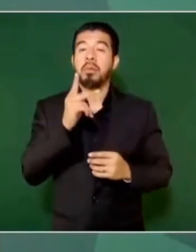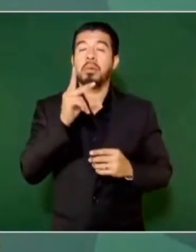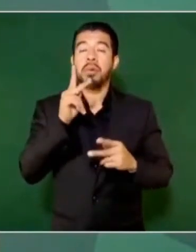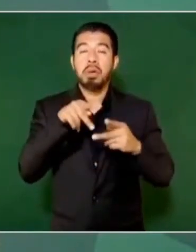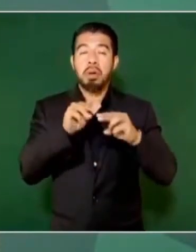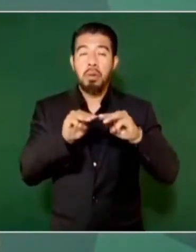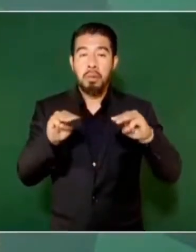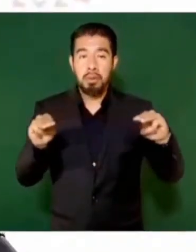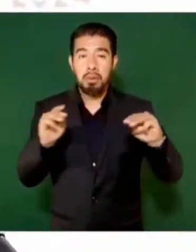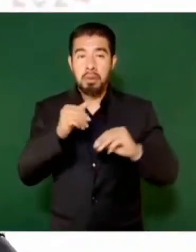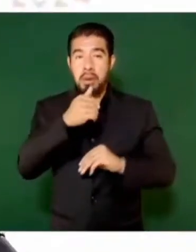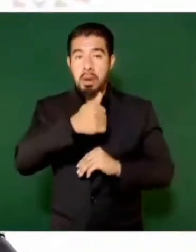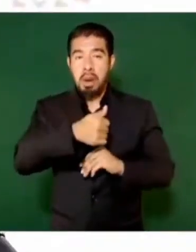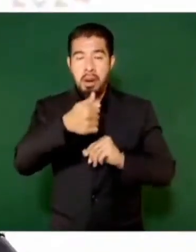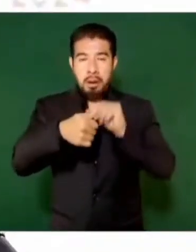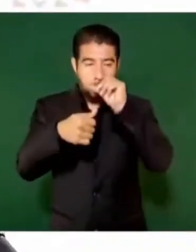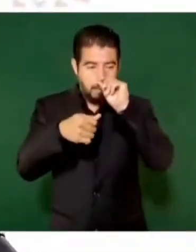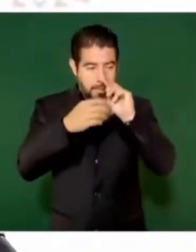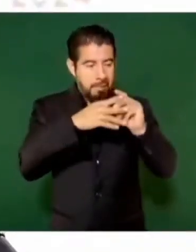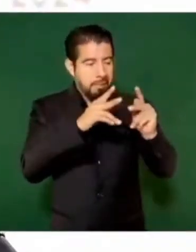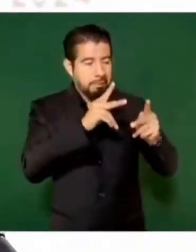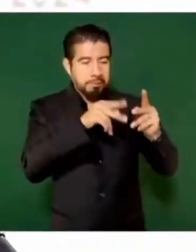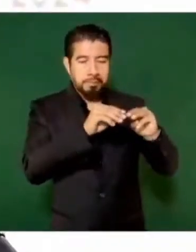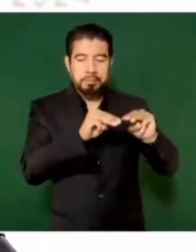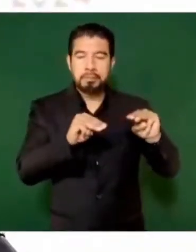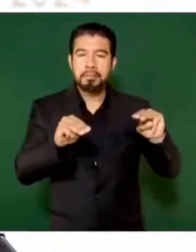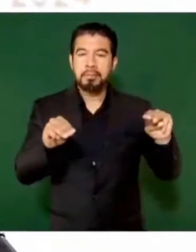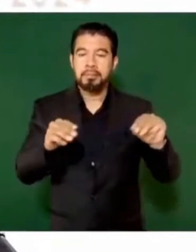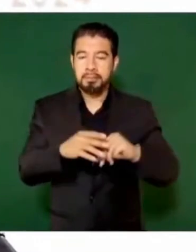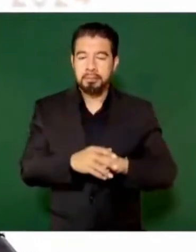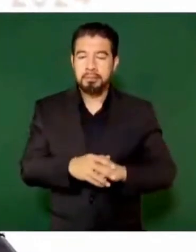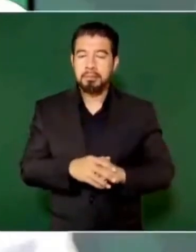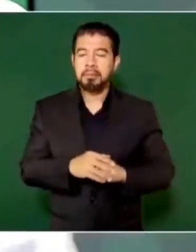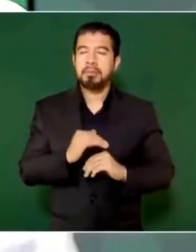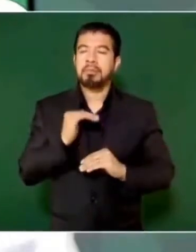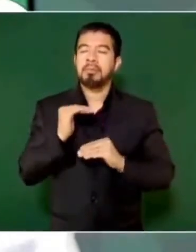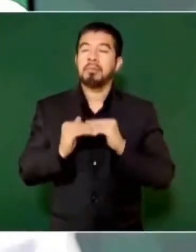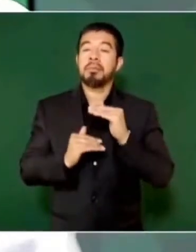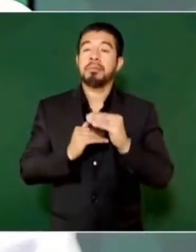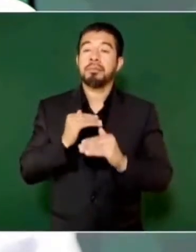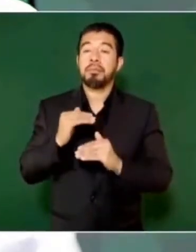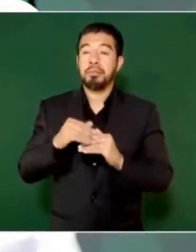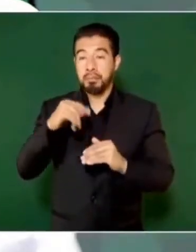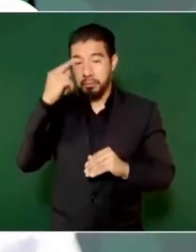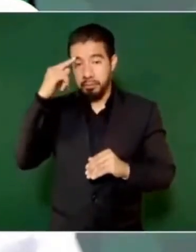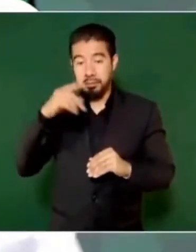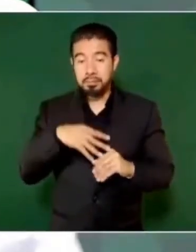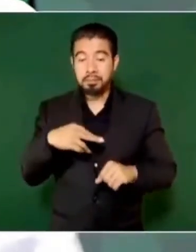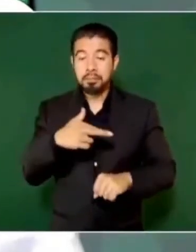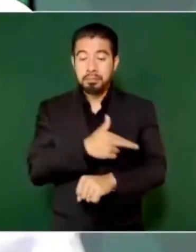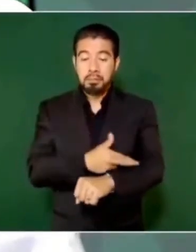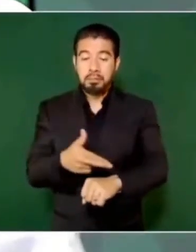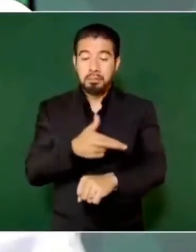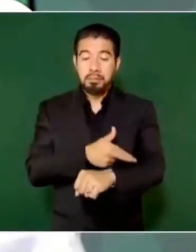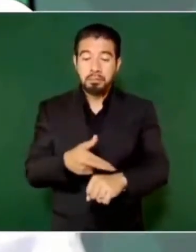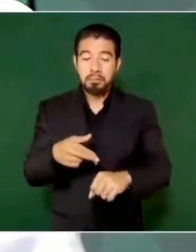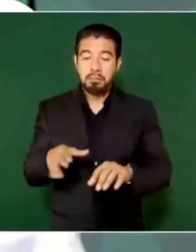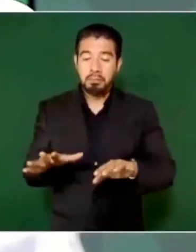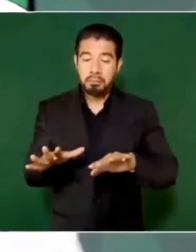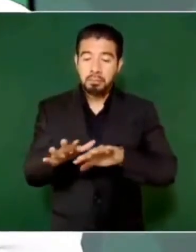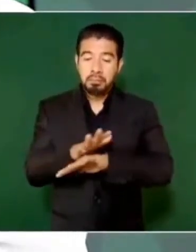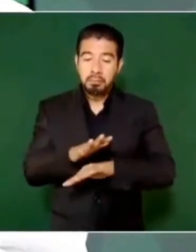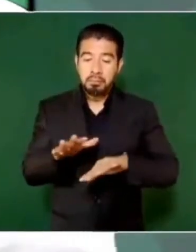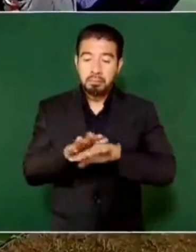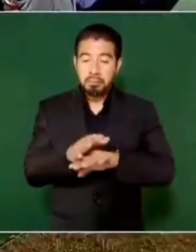una y se va realizando conforme a lo planeado, sustituyendo la